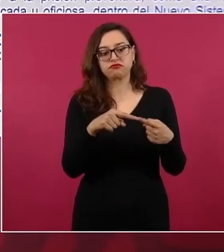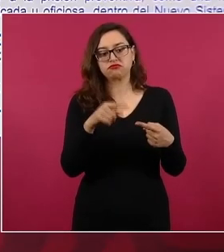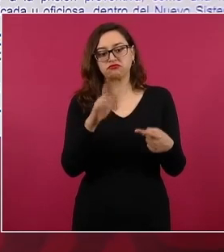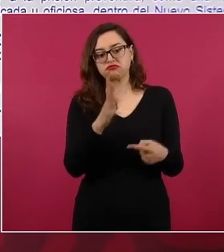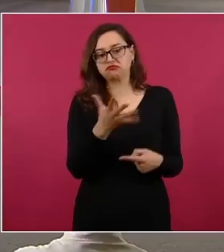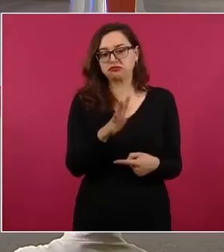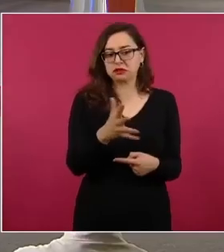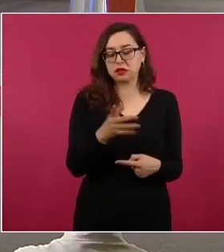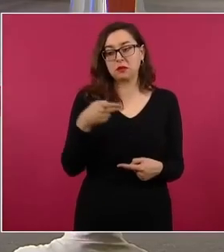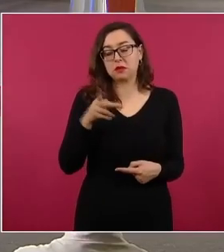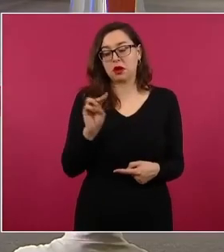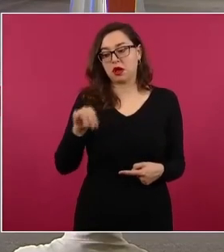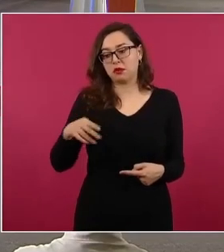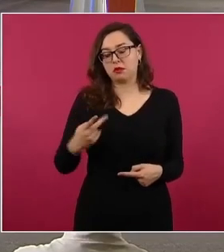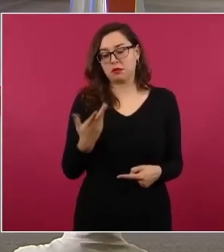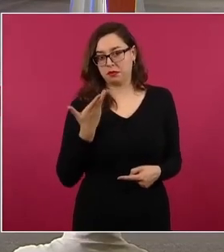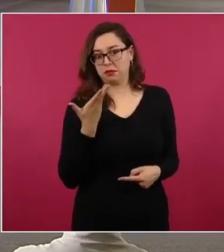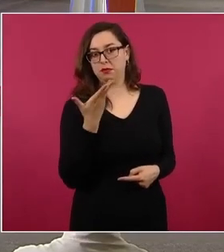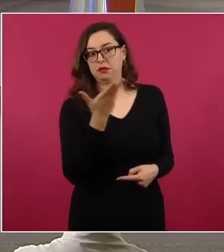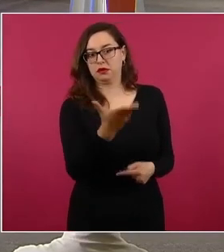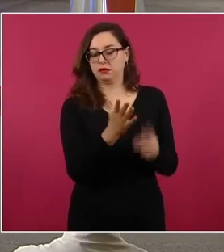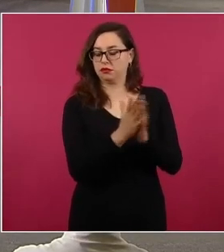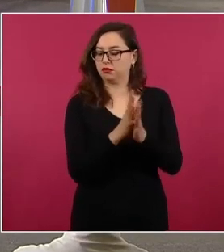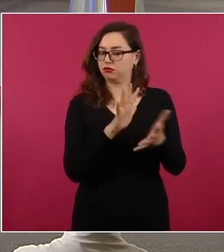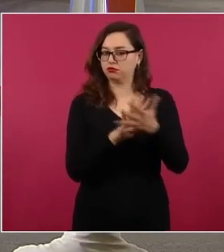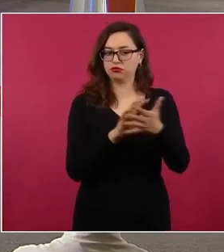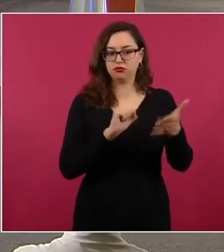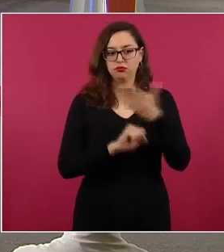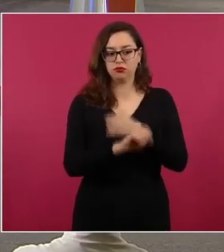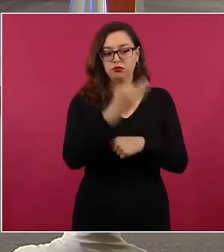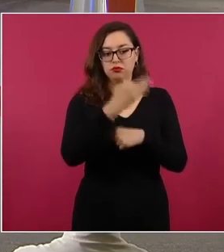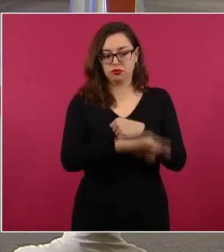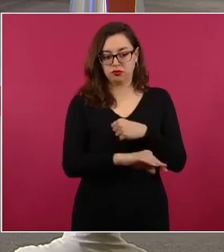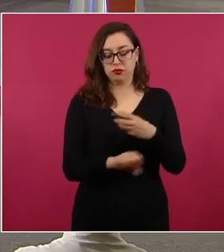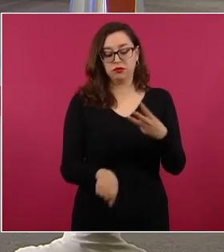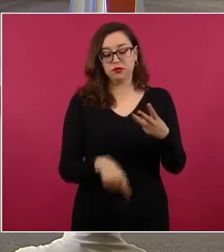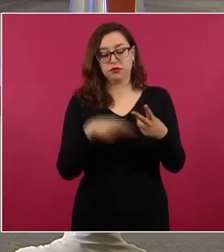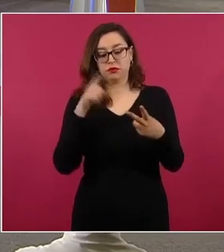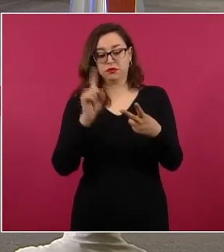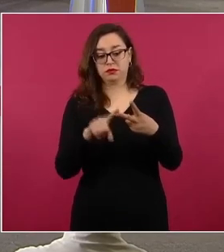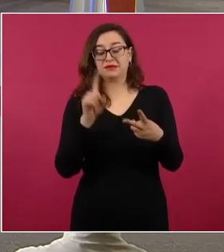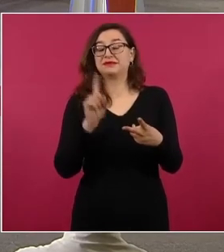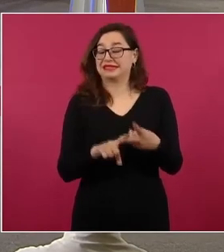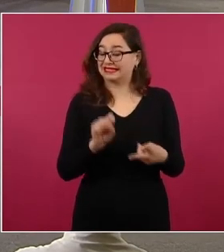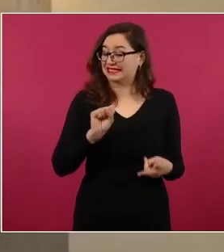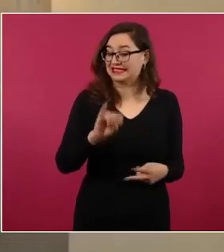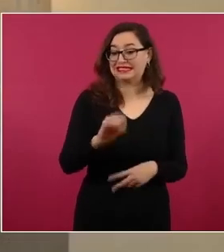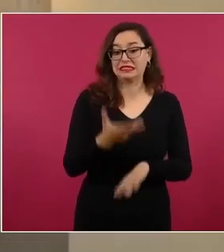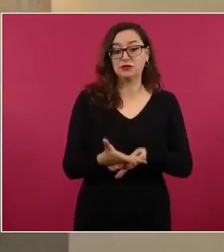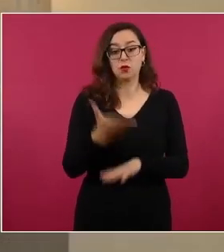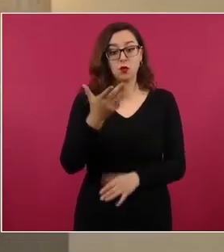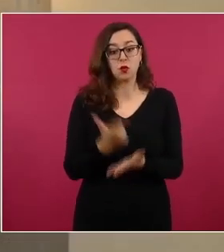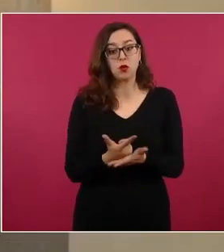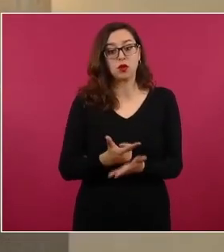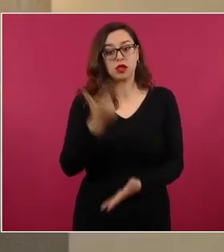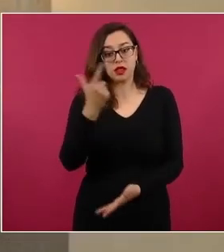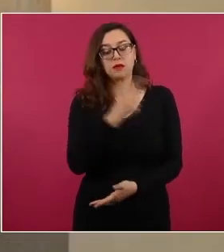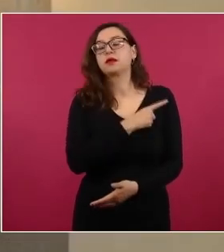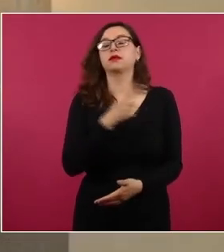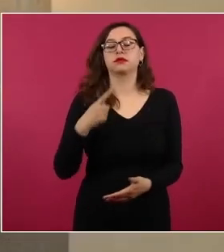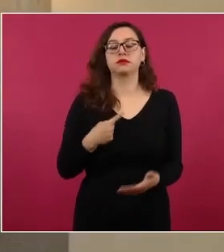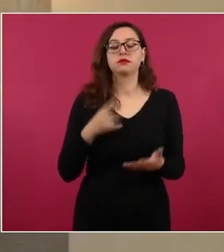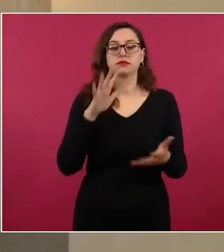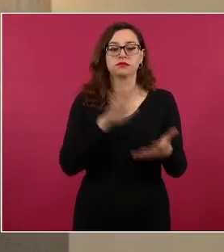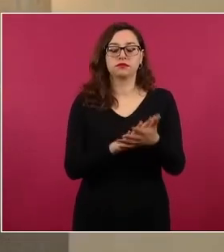de tal gravedad que amerita que el presunto criminal lleve el proceso penal en reclusión.